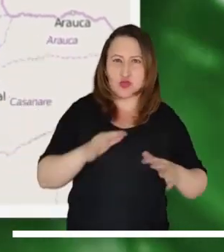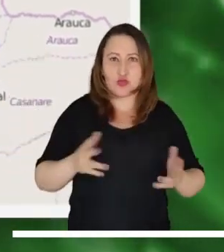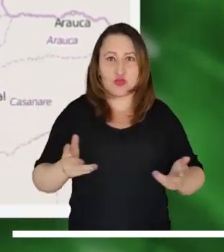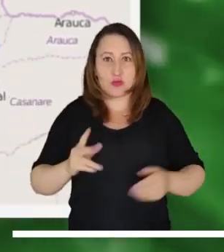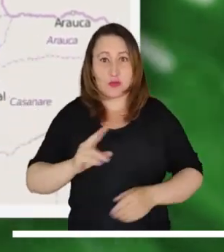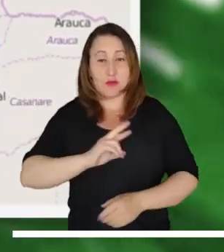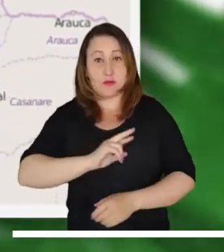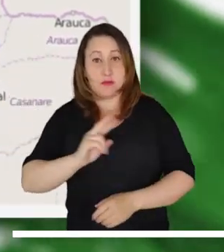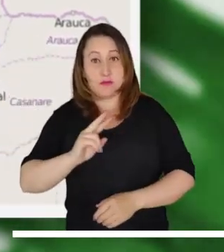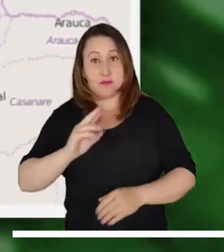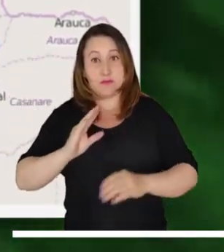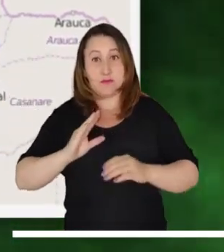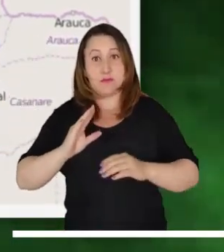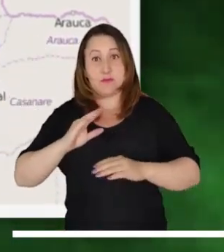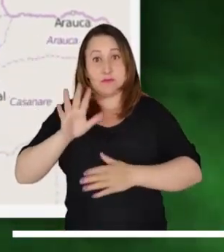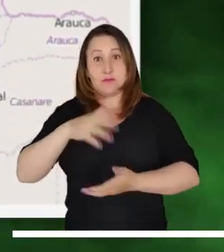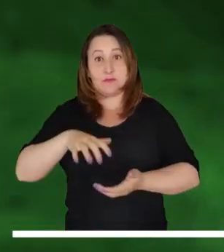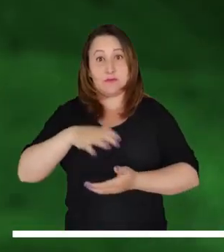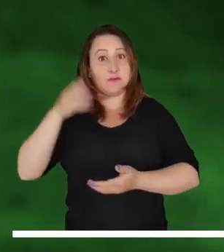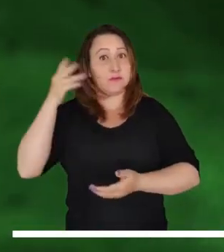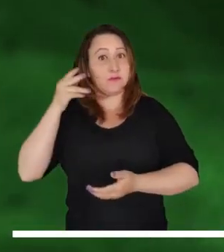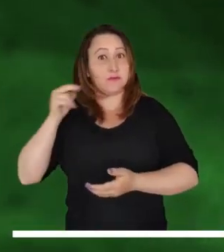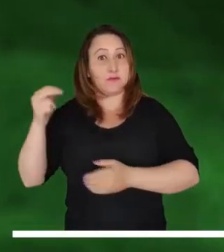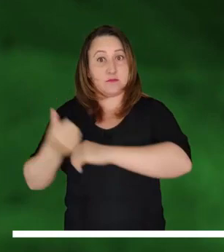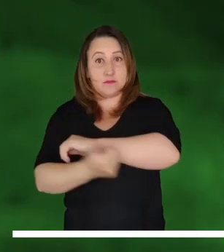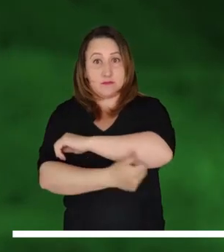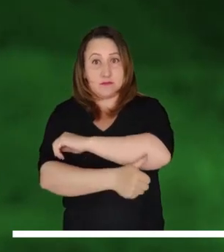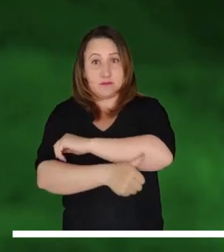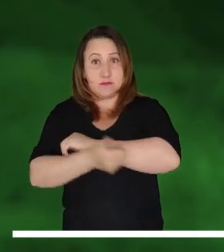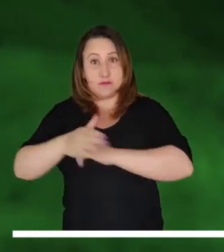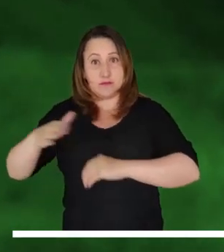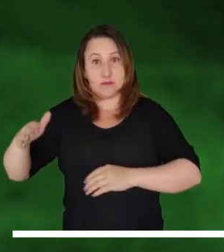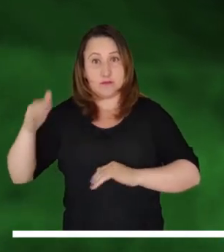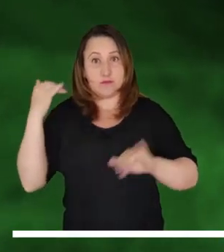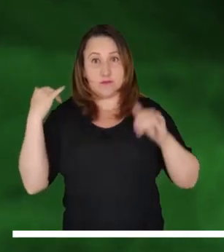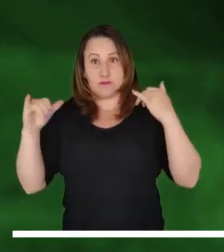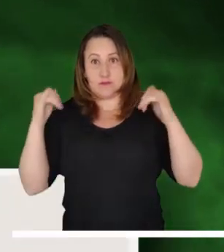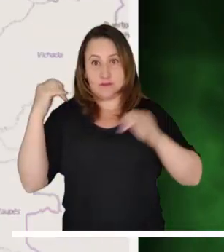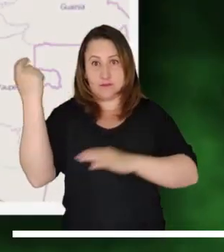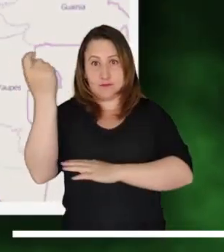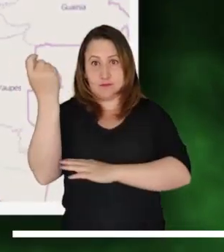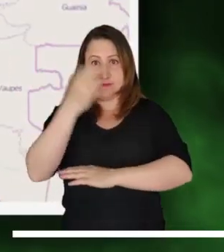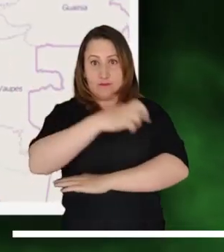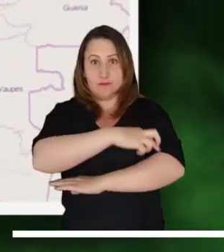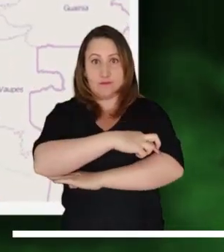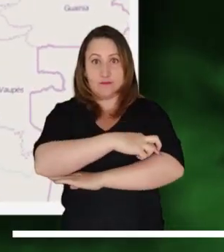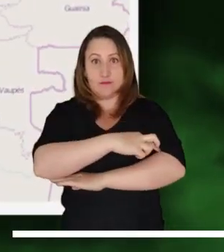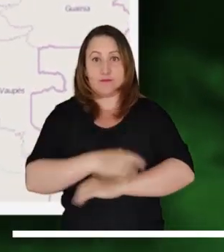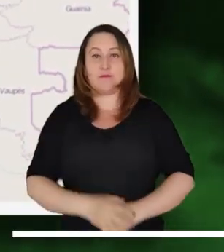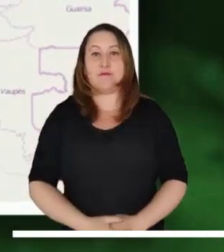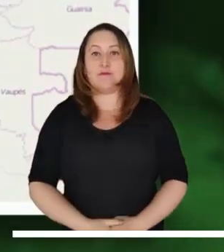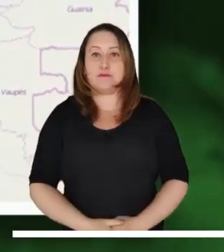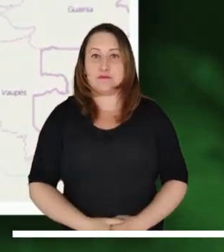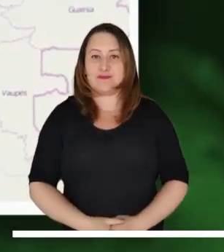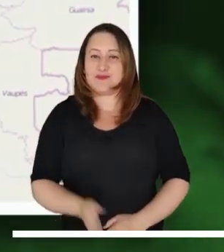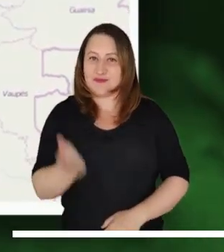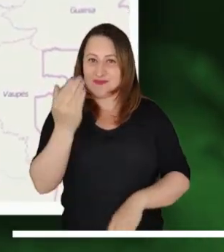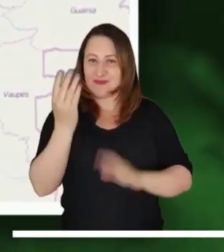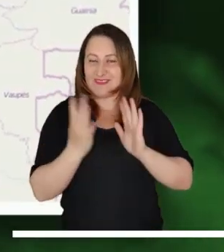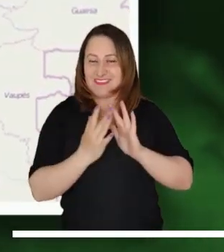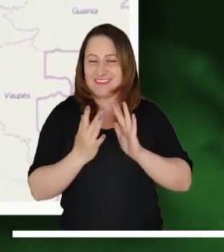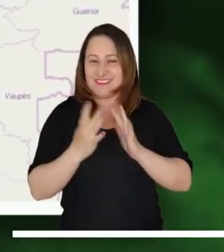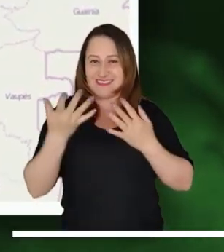Máxima alerta por alta probabilidad de deslizamientos en Valle del Cauca, Los Santanderes, Boyacá, Antioquia,